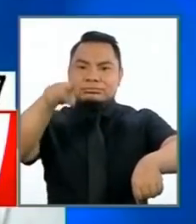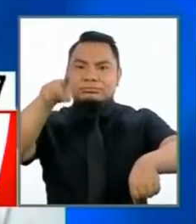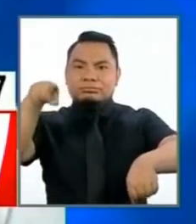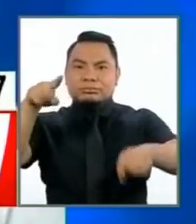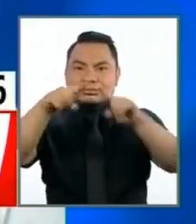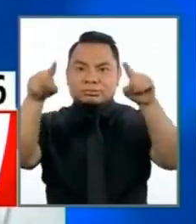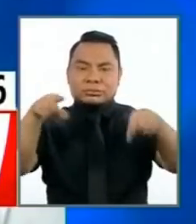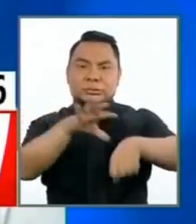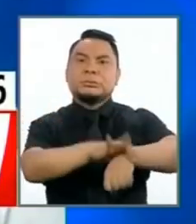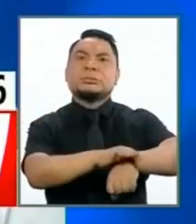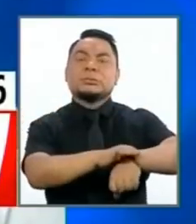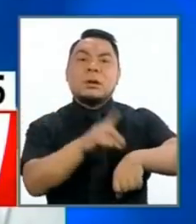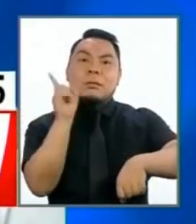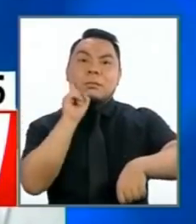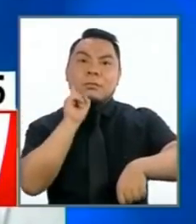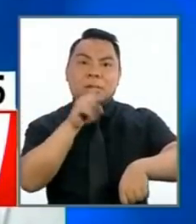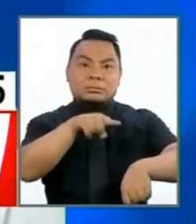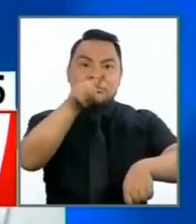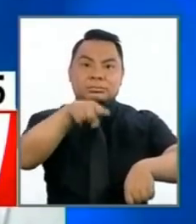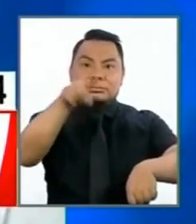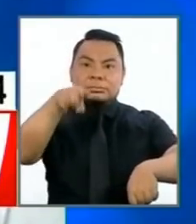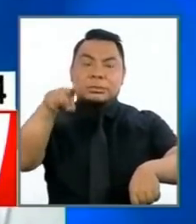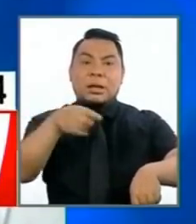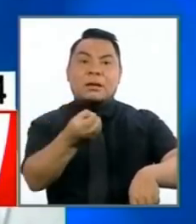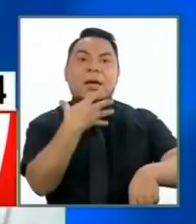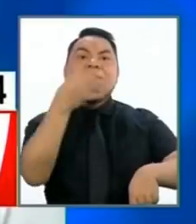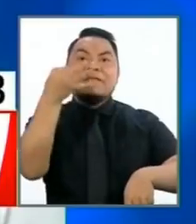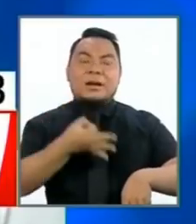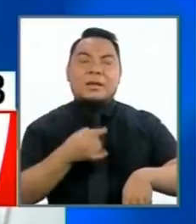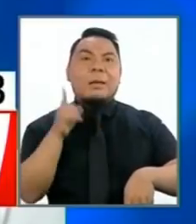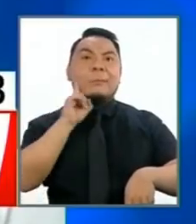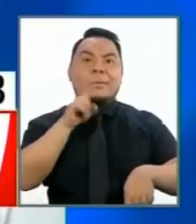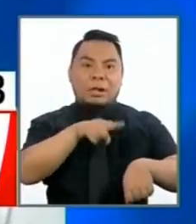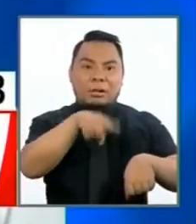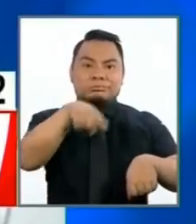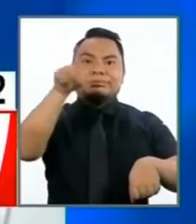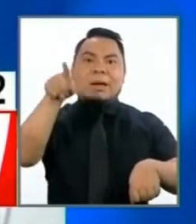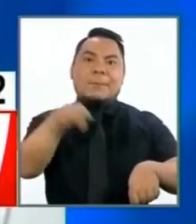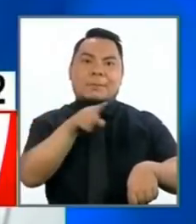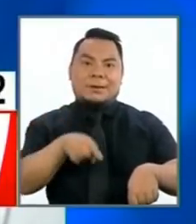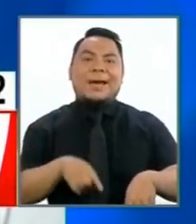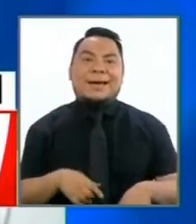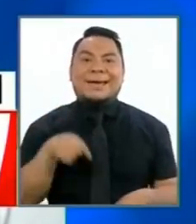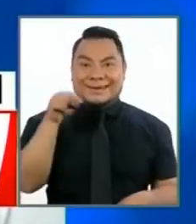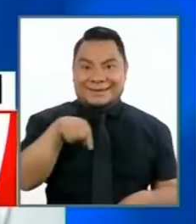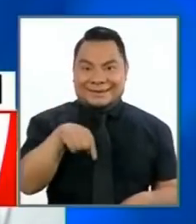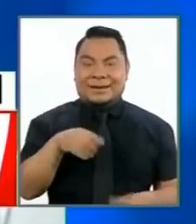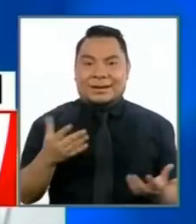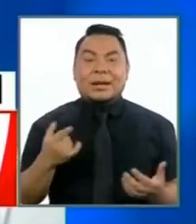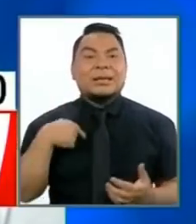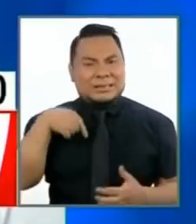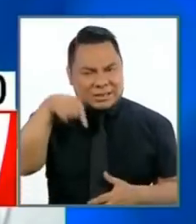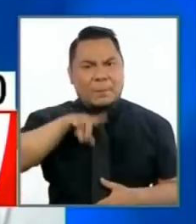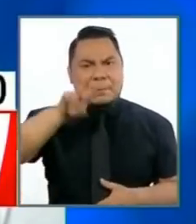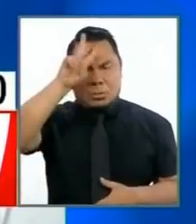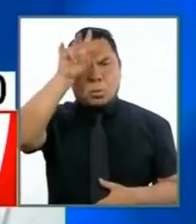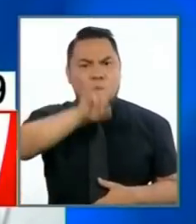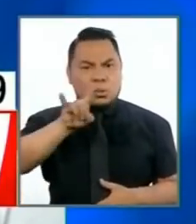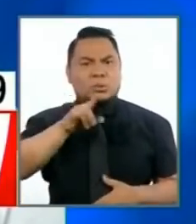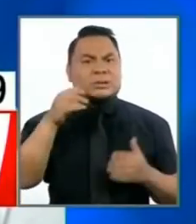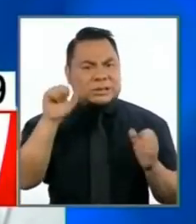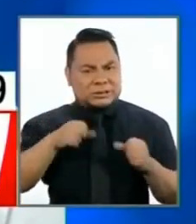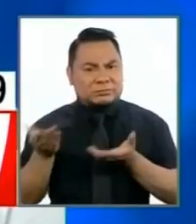% de saber si estás diciendo la verdad en el Perú ¿por qué no se usa? nosotros vamos a usar también